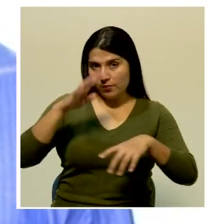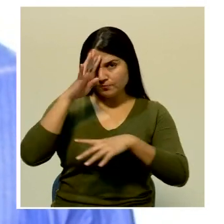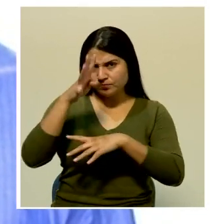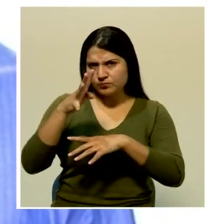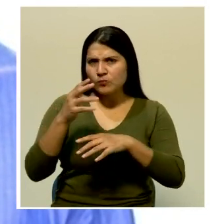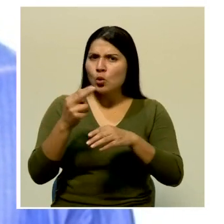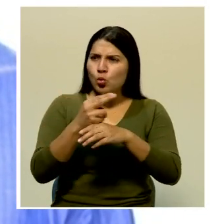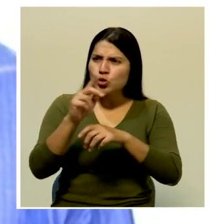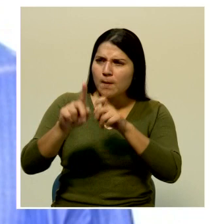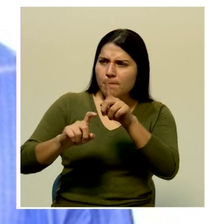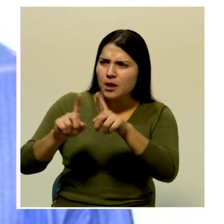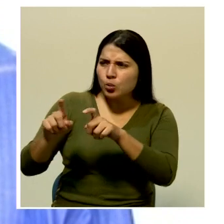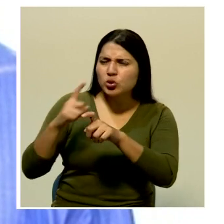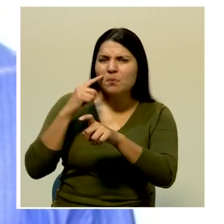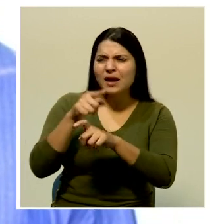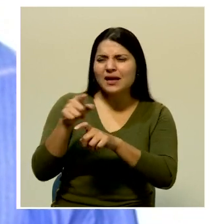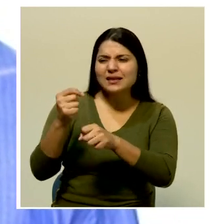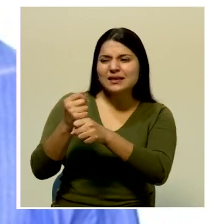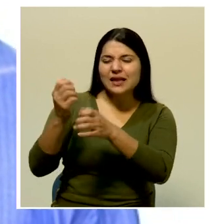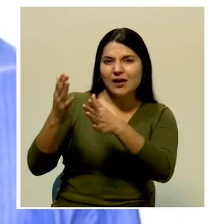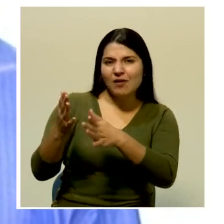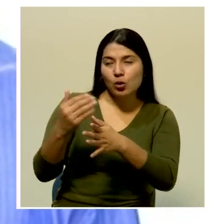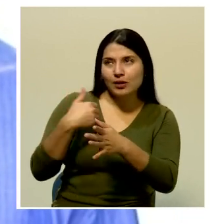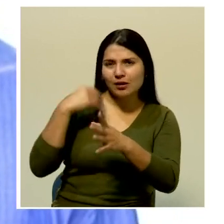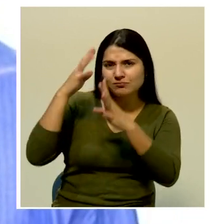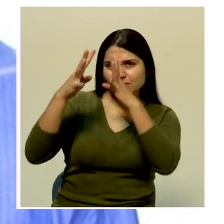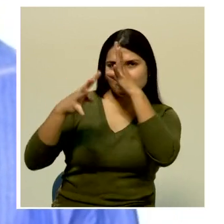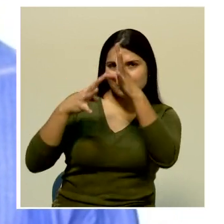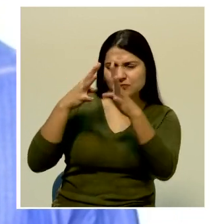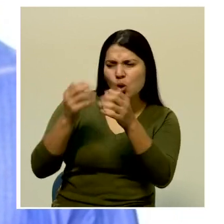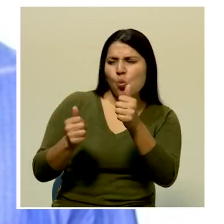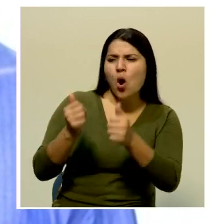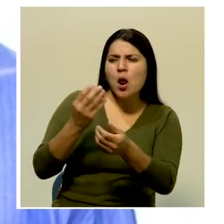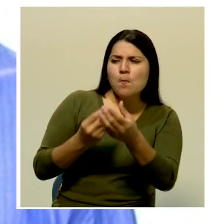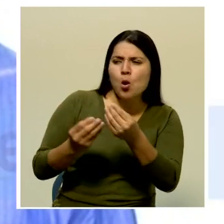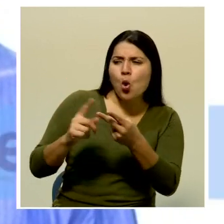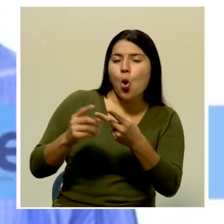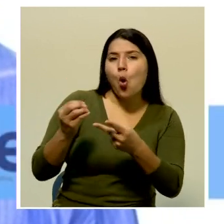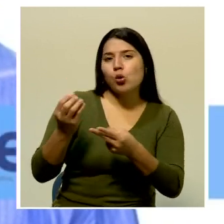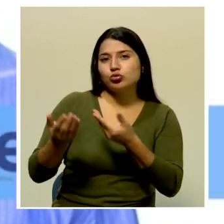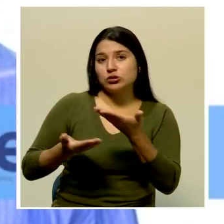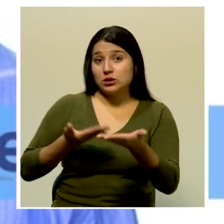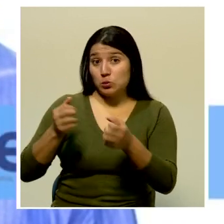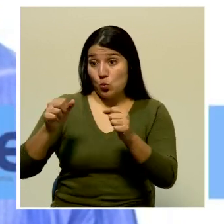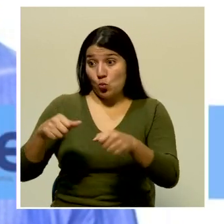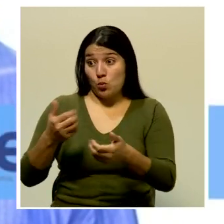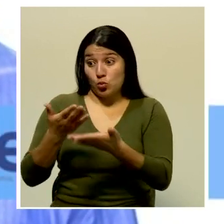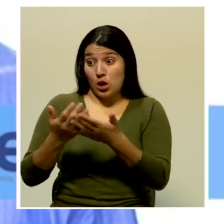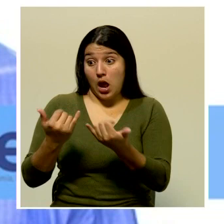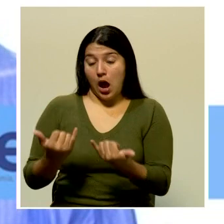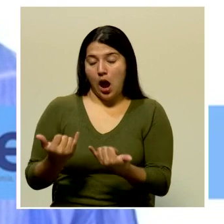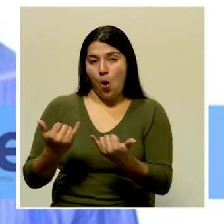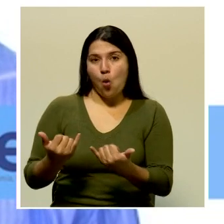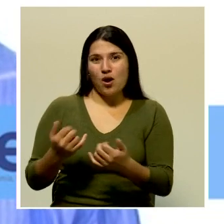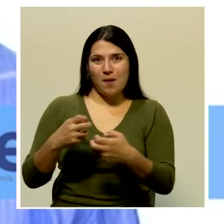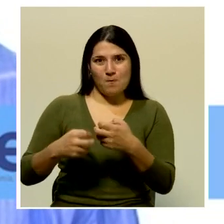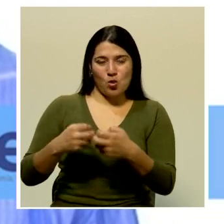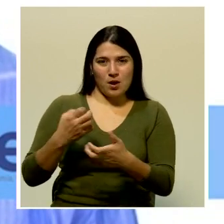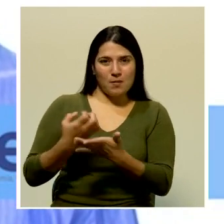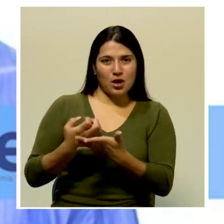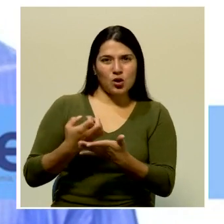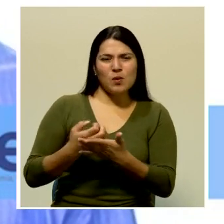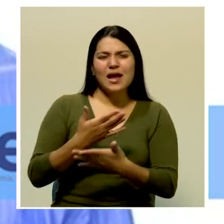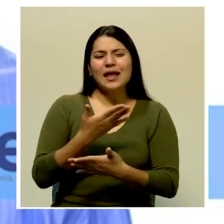preguntas para fomentar la creatividad de las personas. ¿Qué productos o servicios podemos ofrecer durante esta crisis? ¿Dónde necesitamos